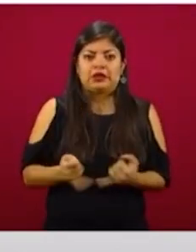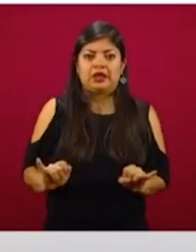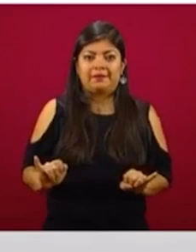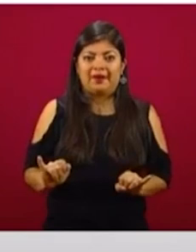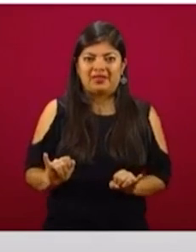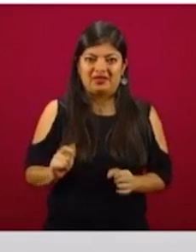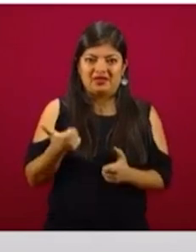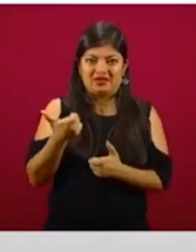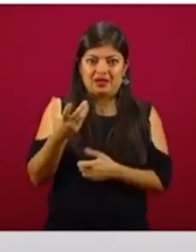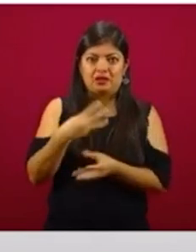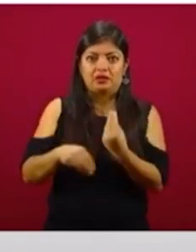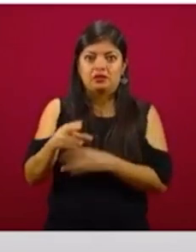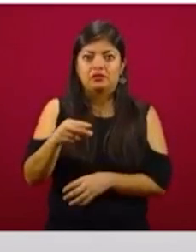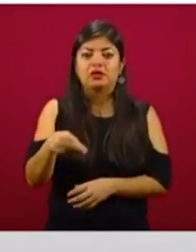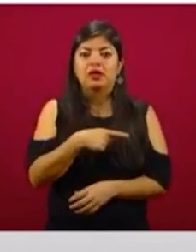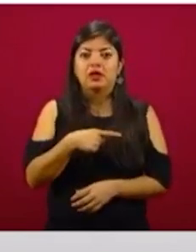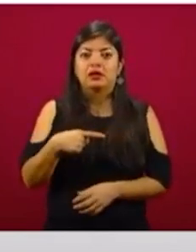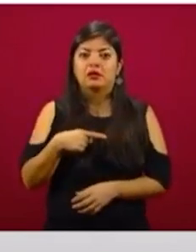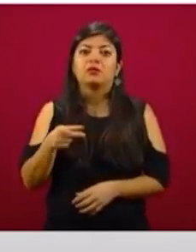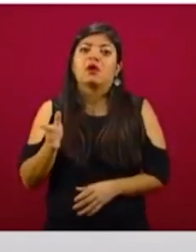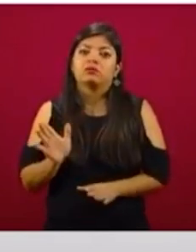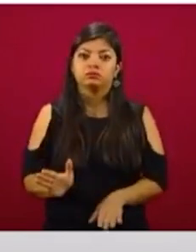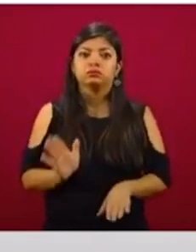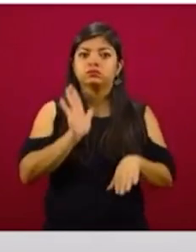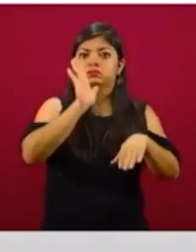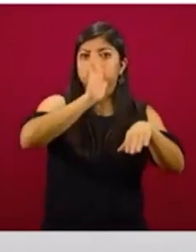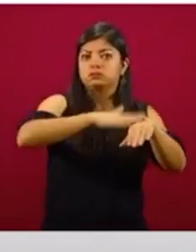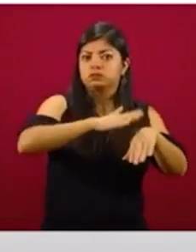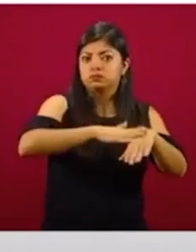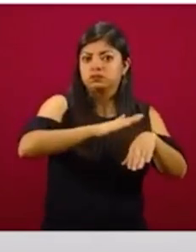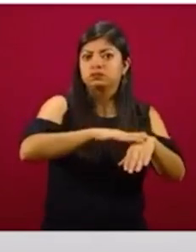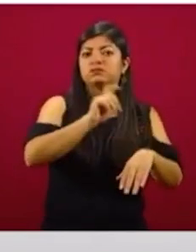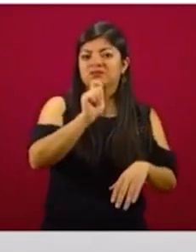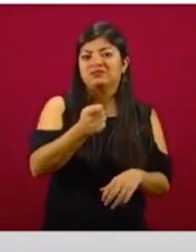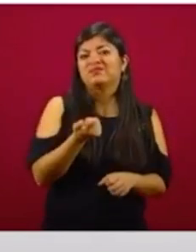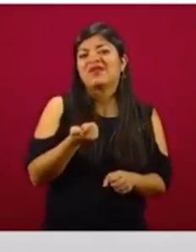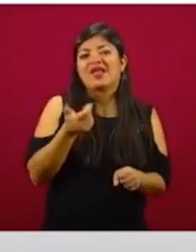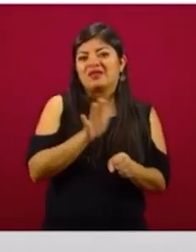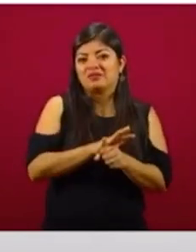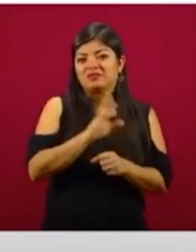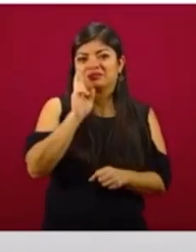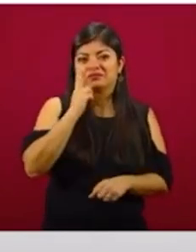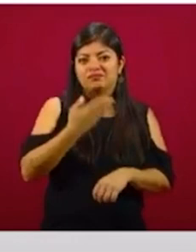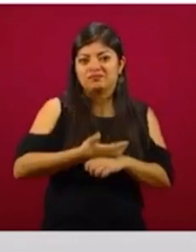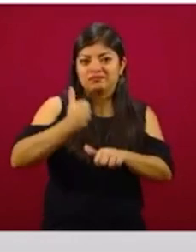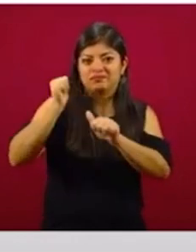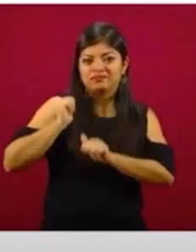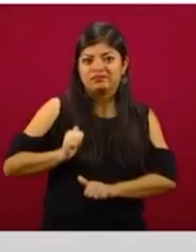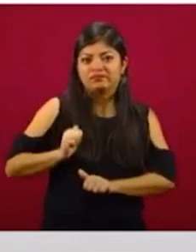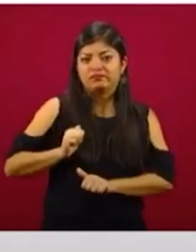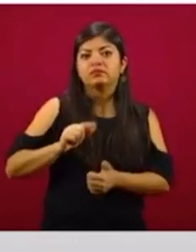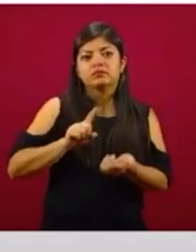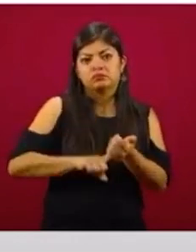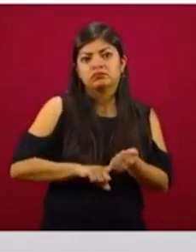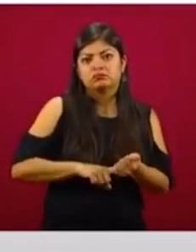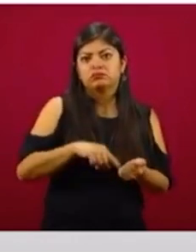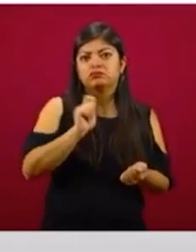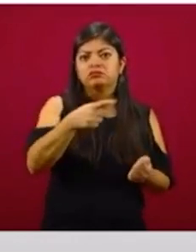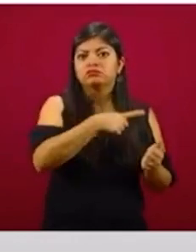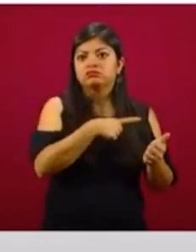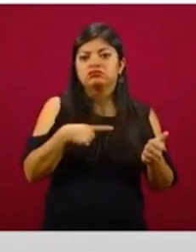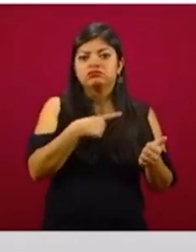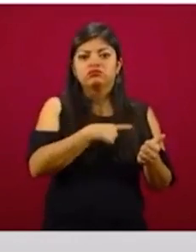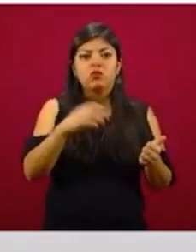lo que hace es ejecutar esto a través de los procedimientos administrativos, es decir, a través de un embargo de cuentas, un embargo de